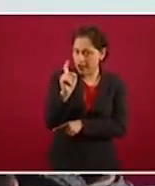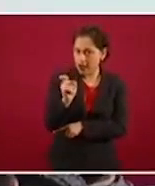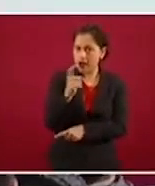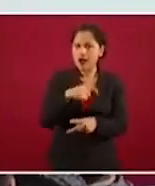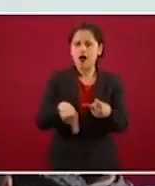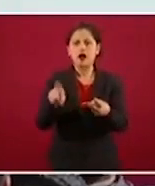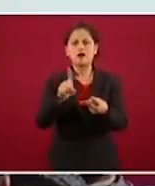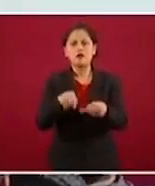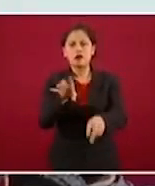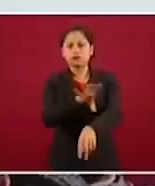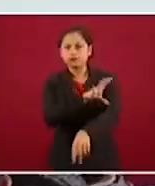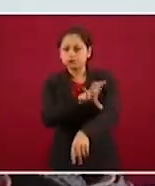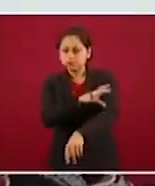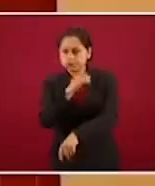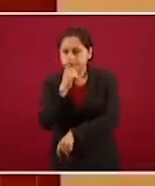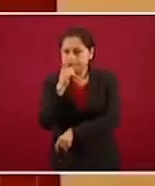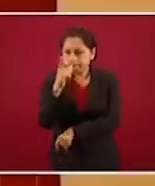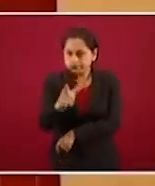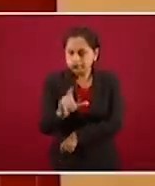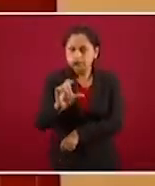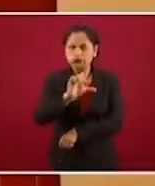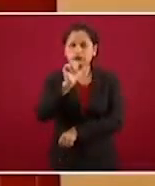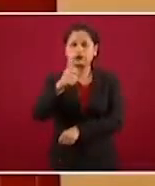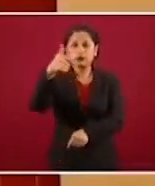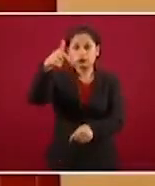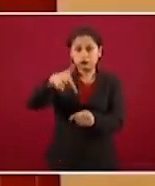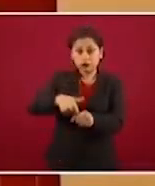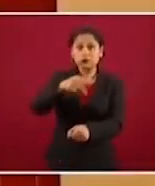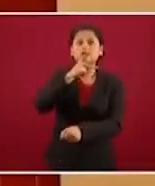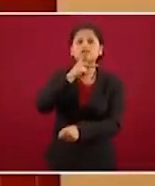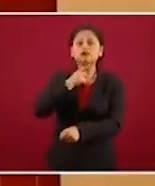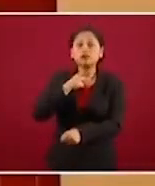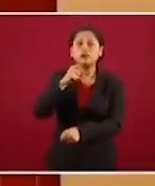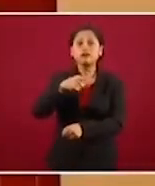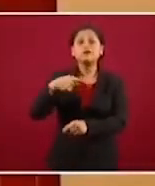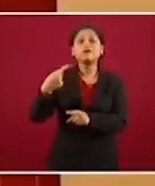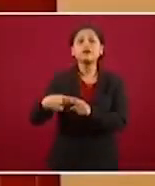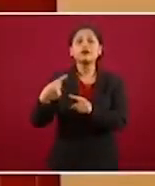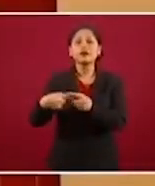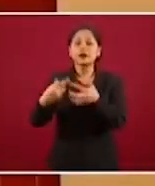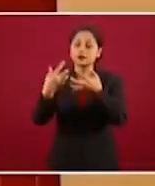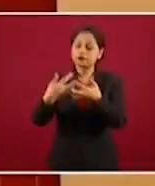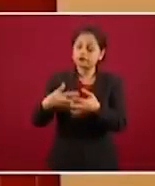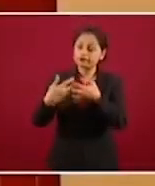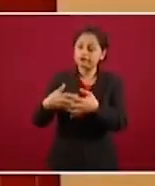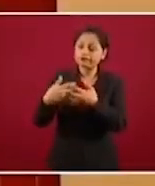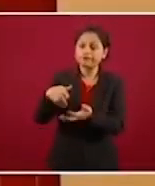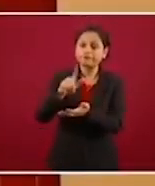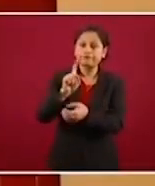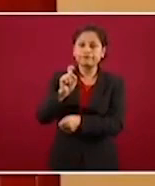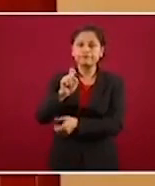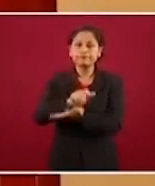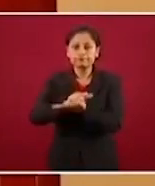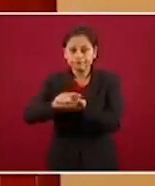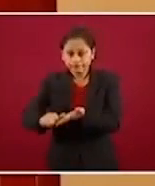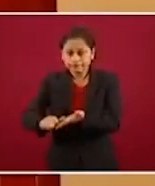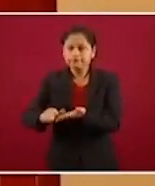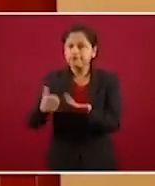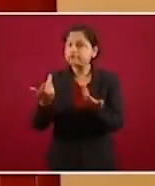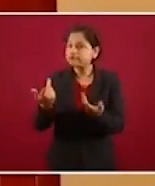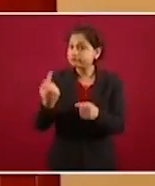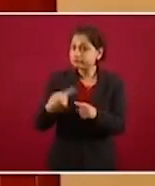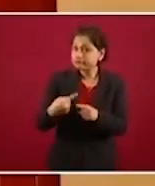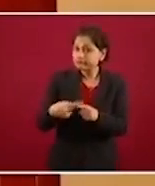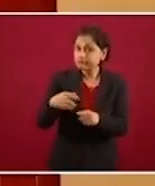es los combustibles, es el mantenimiento de la red de agua potable, el mantenimiento y reparación de la red de